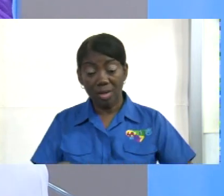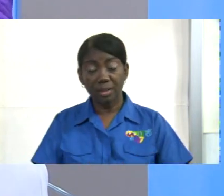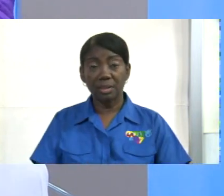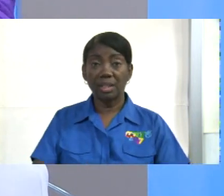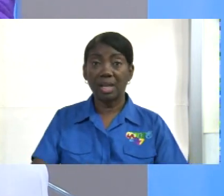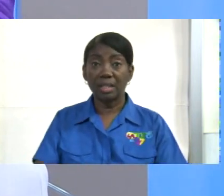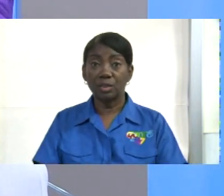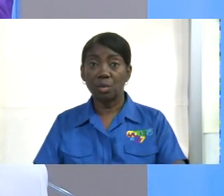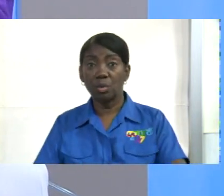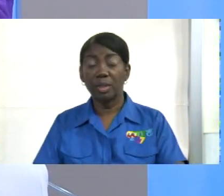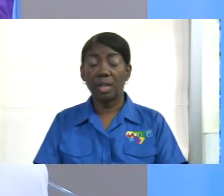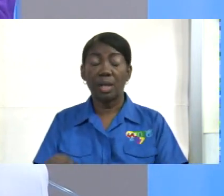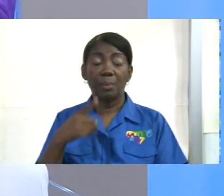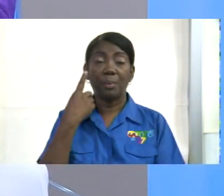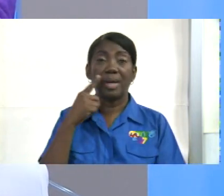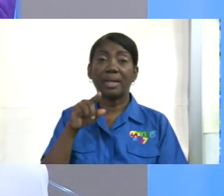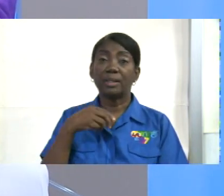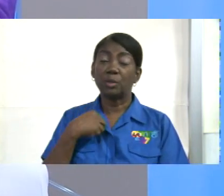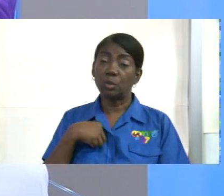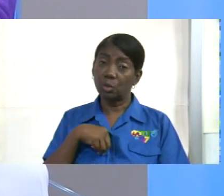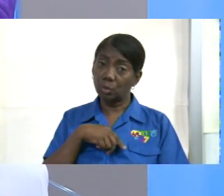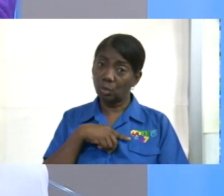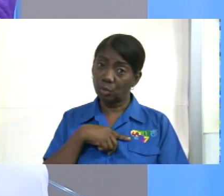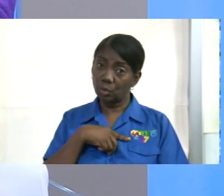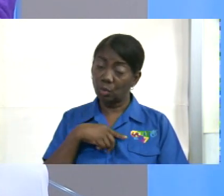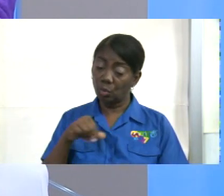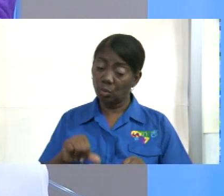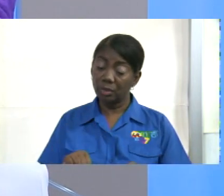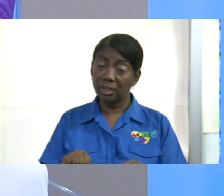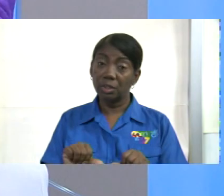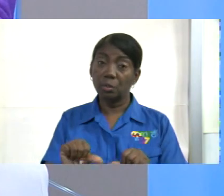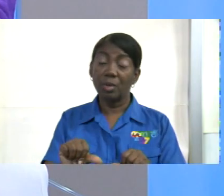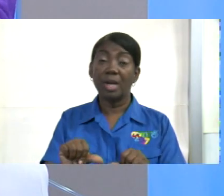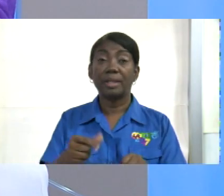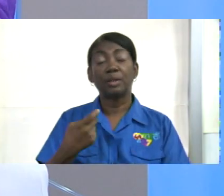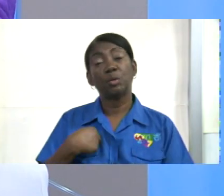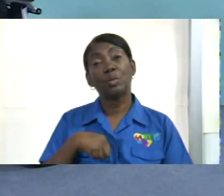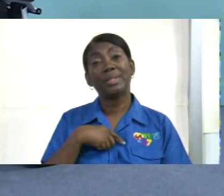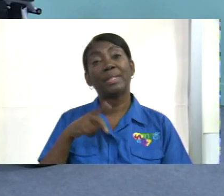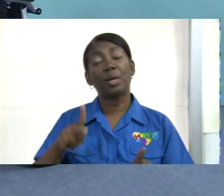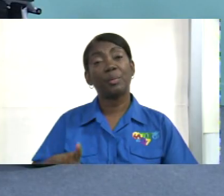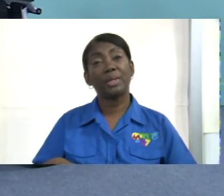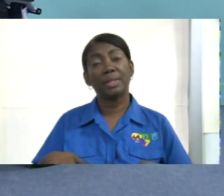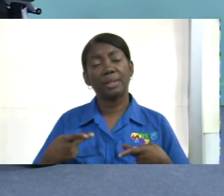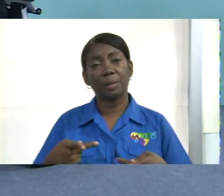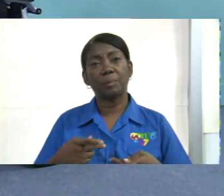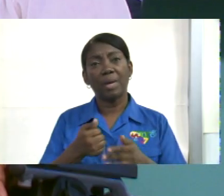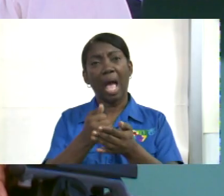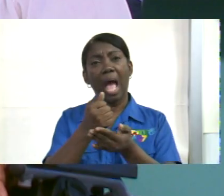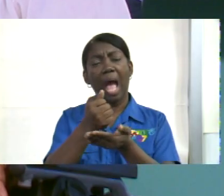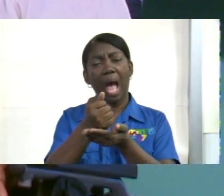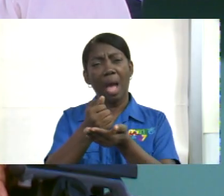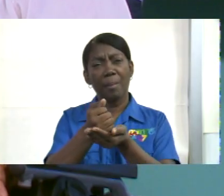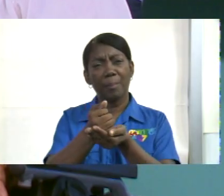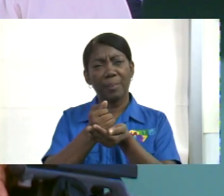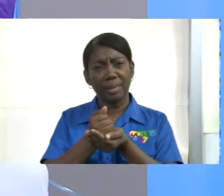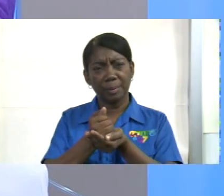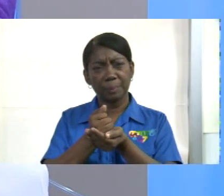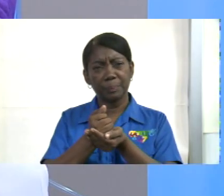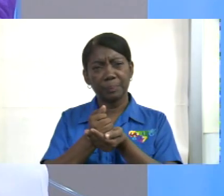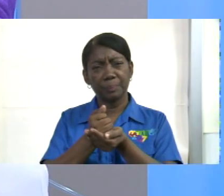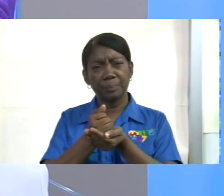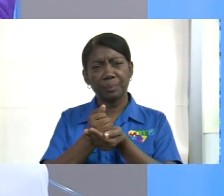permitir que nosotros podamos seguir nuestra vida, ¿no? Así suple